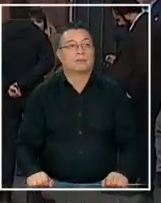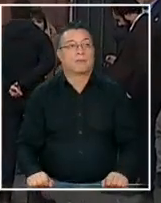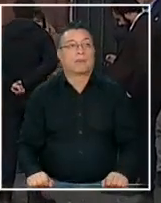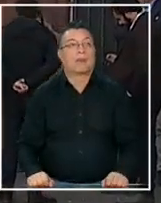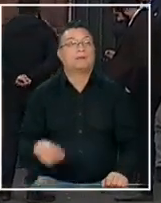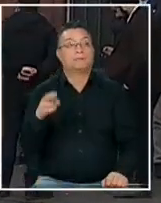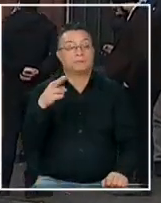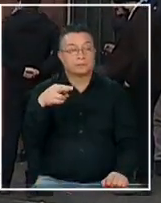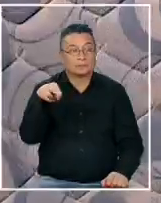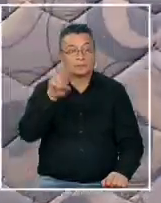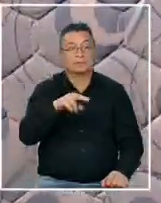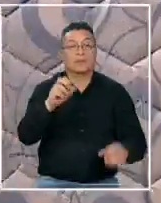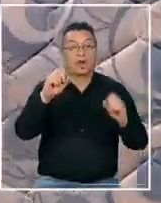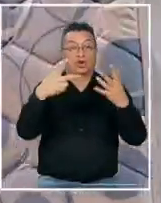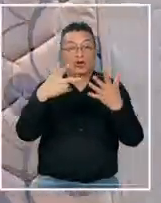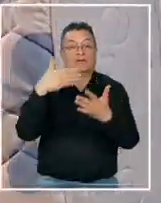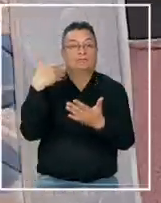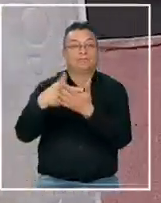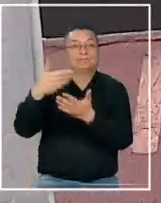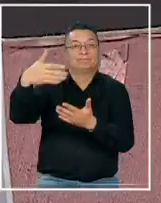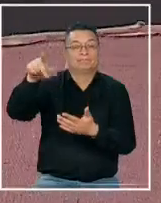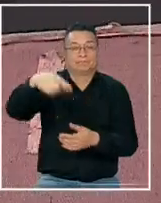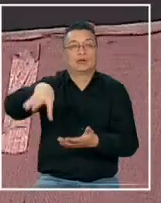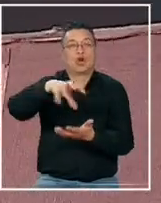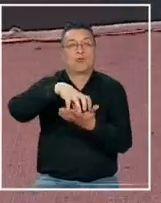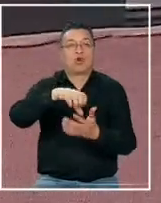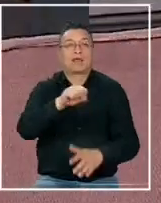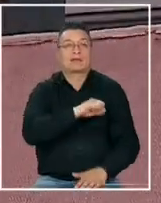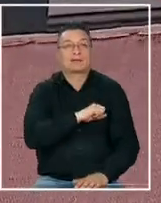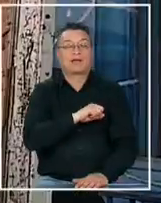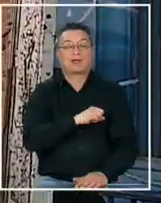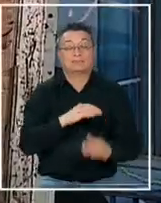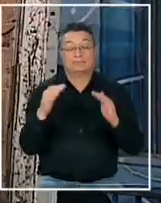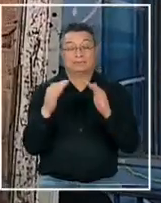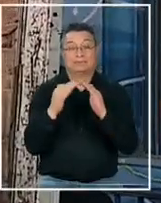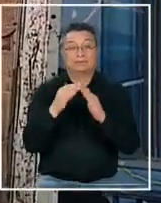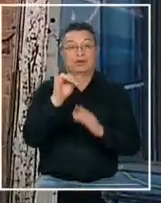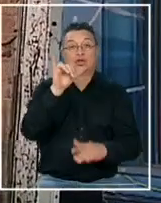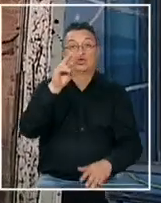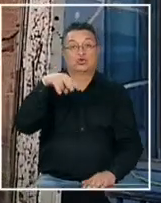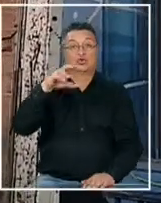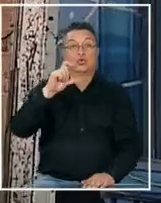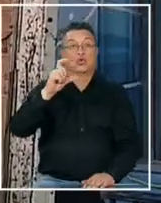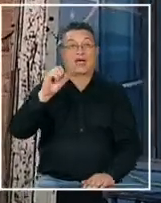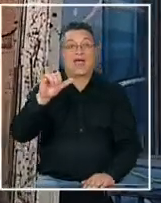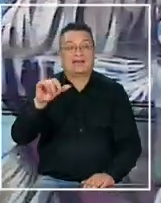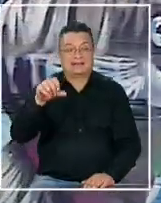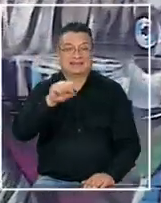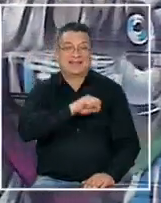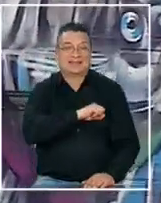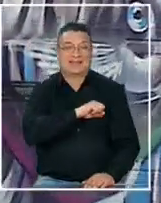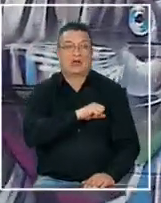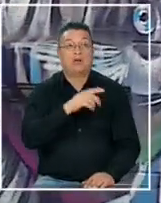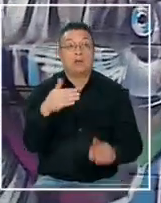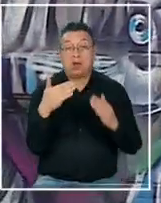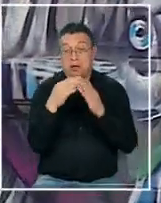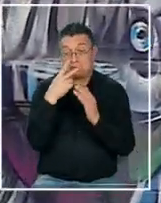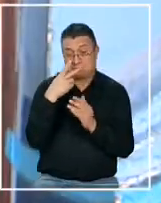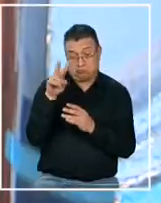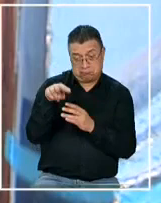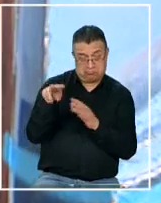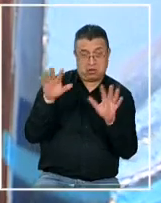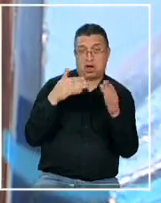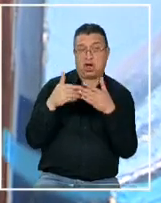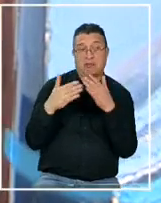nuevo y octavo desalojo en la comuna de santiago ahora una vivienda en el barrio yungay por fuera parecía una casa más